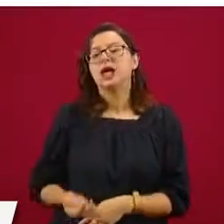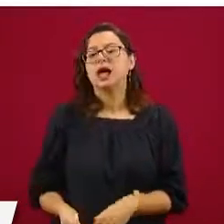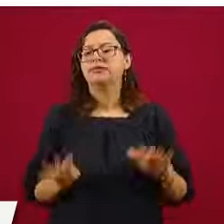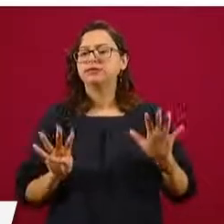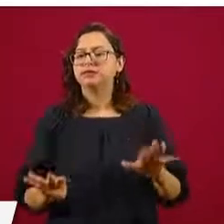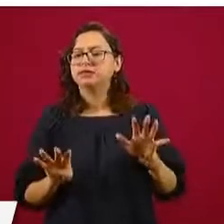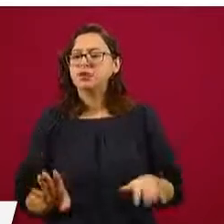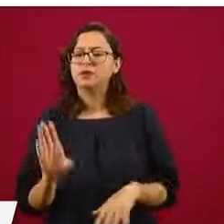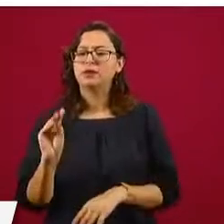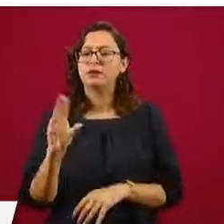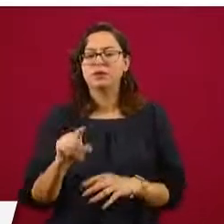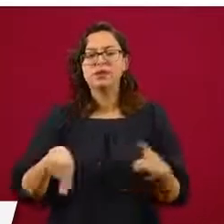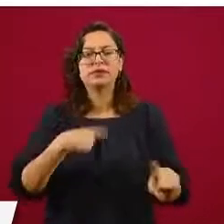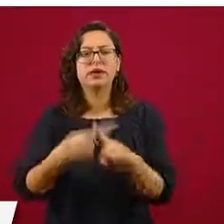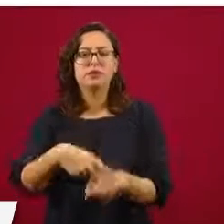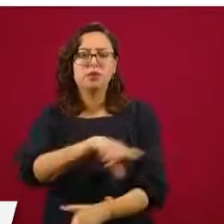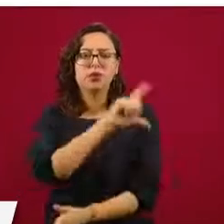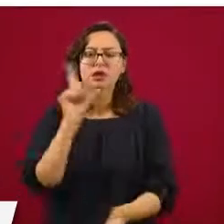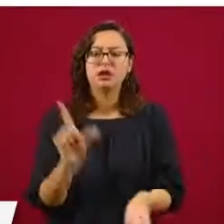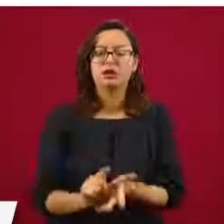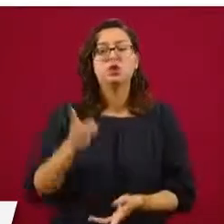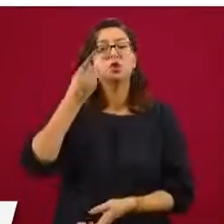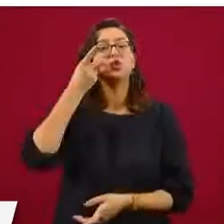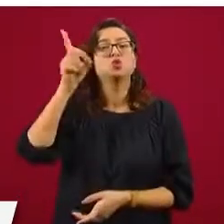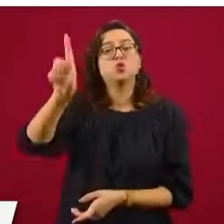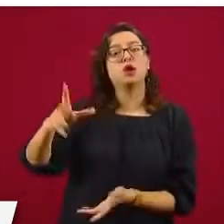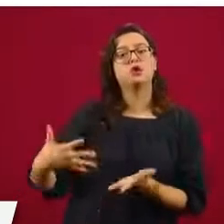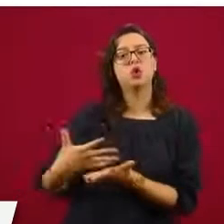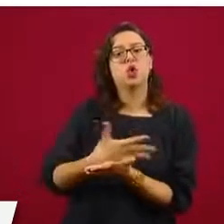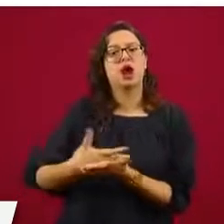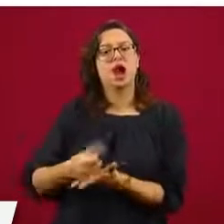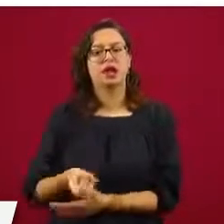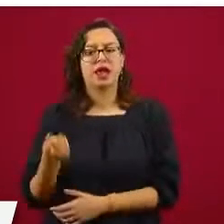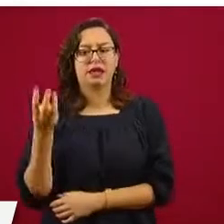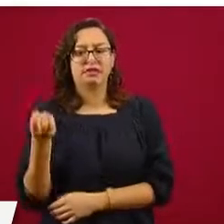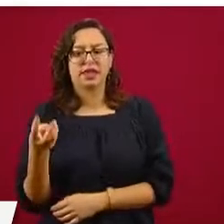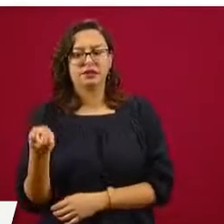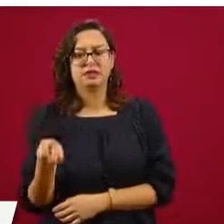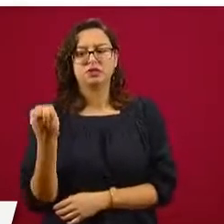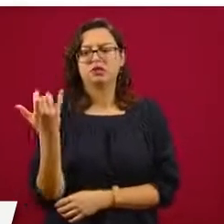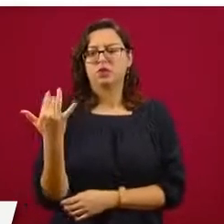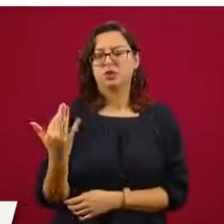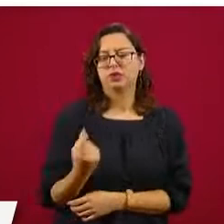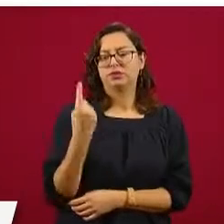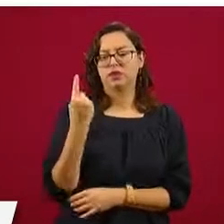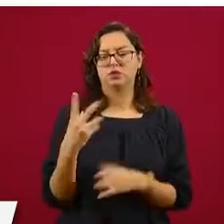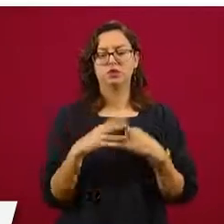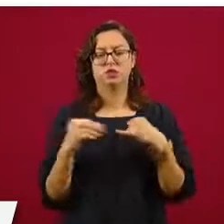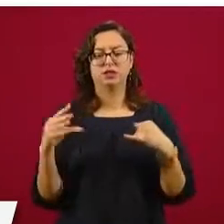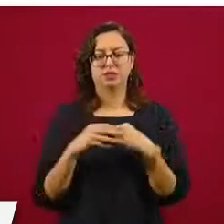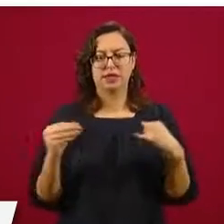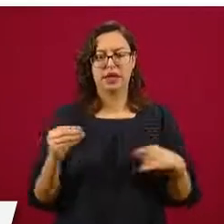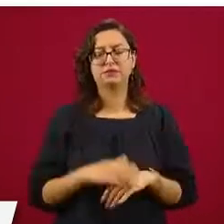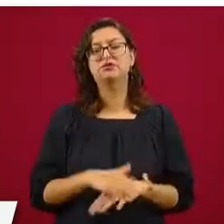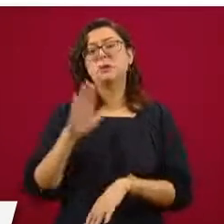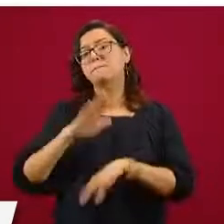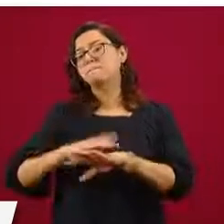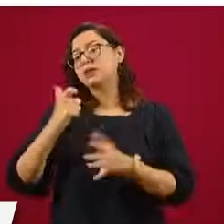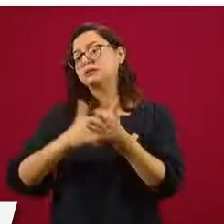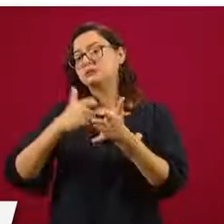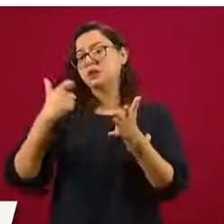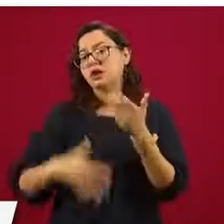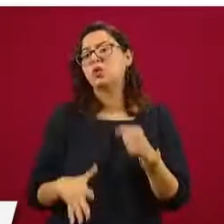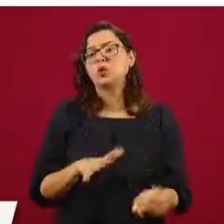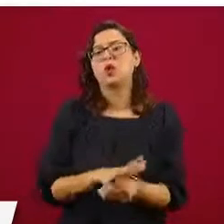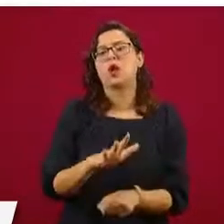.90 por litro con un margen de tres pesos, 51 centavos por litro, mientras que la opción más barata es